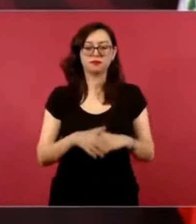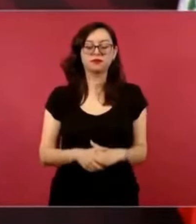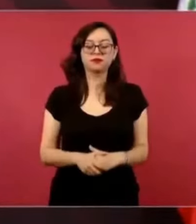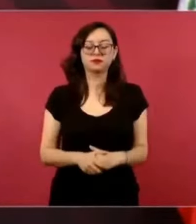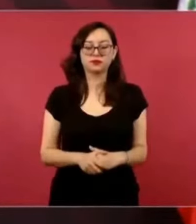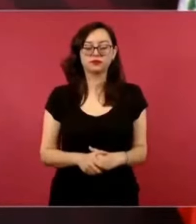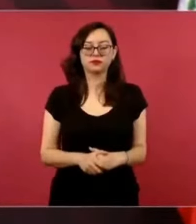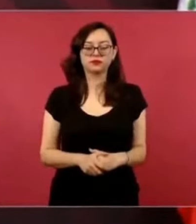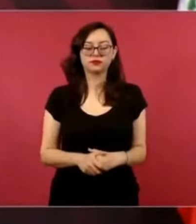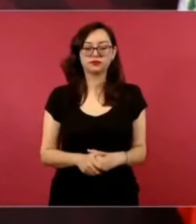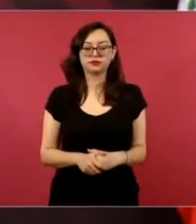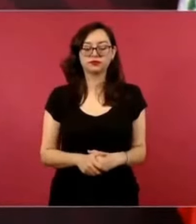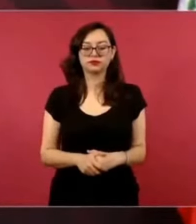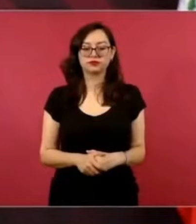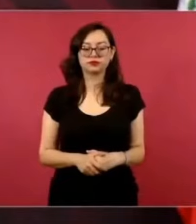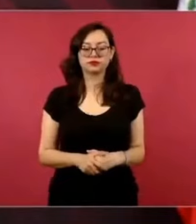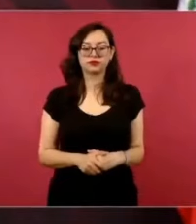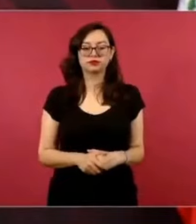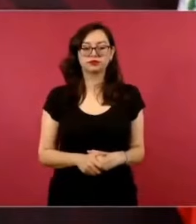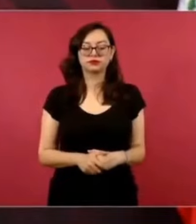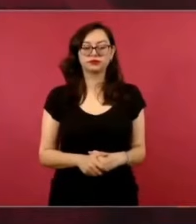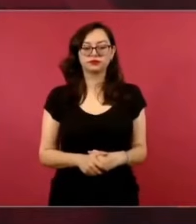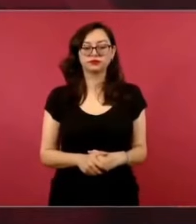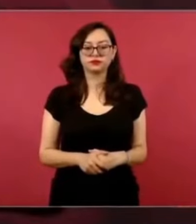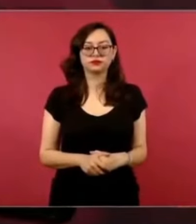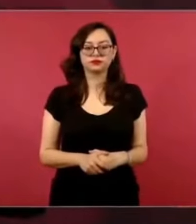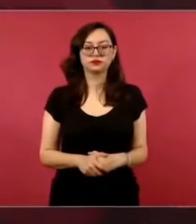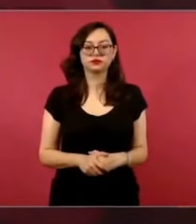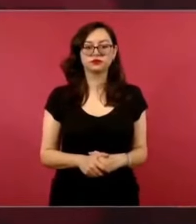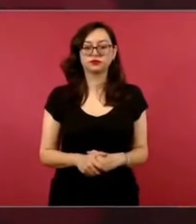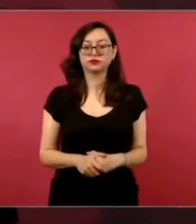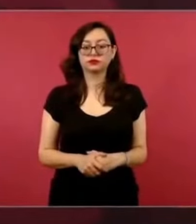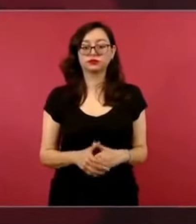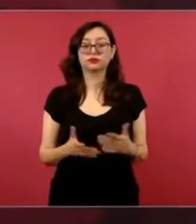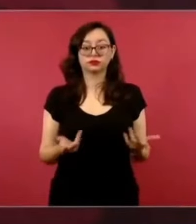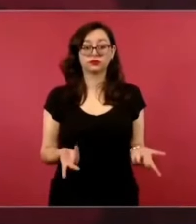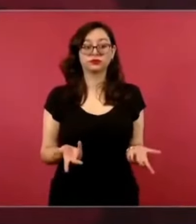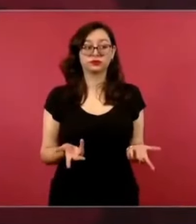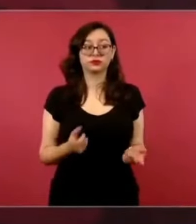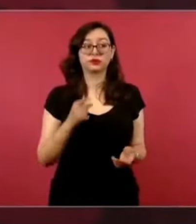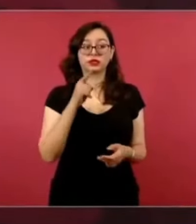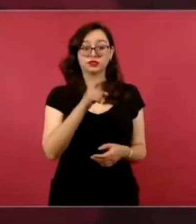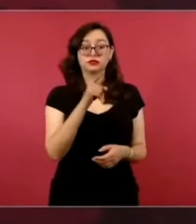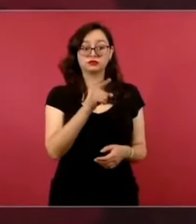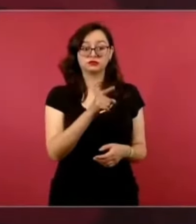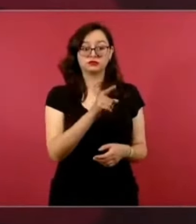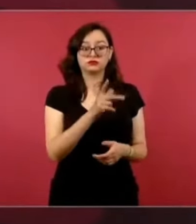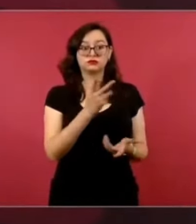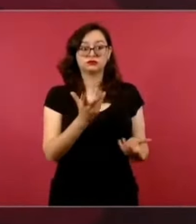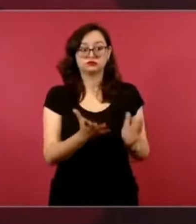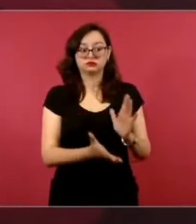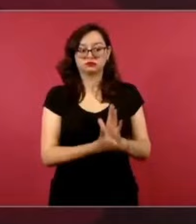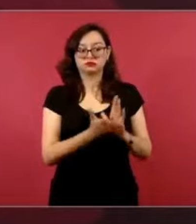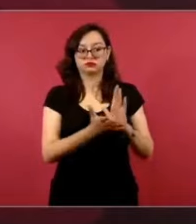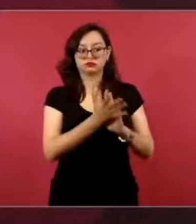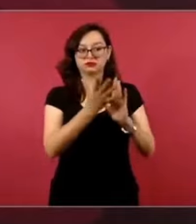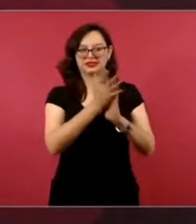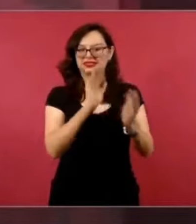Y además de supervisar esta obra, que la vamos a terminar